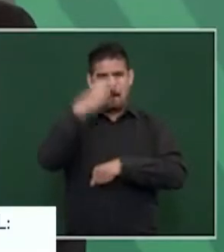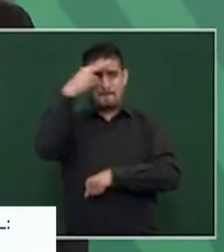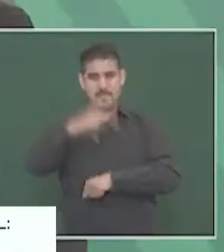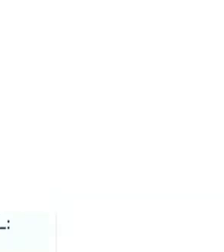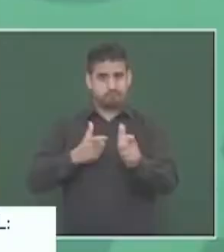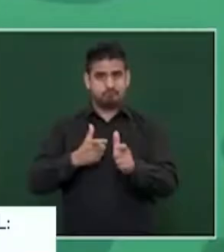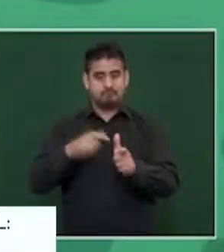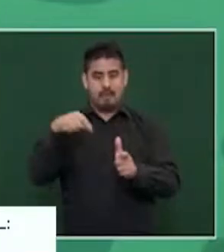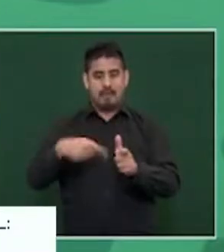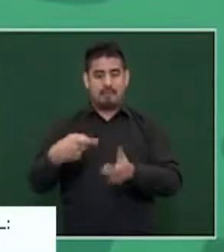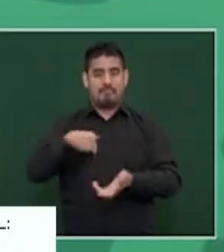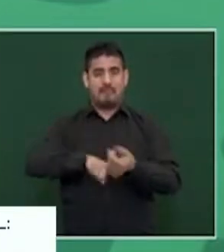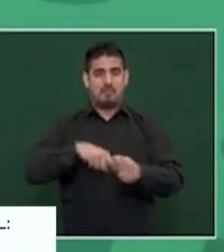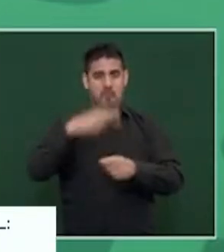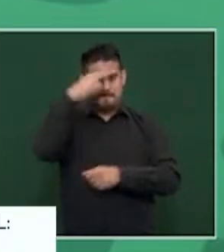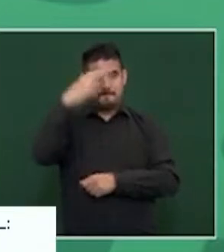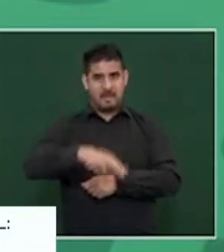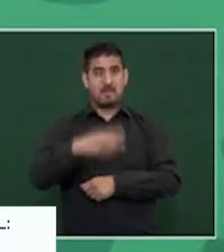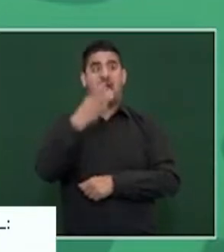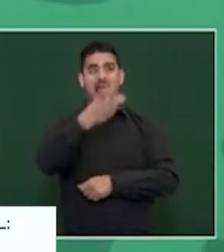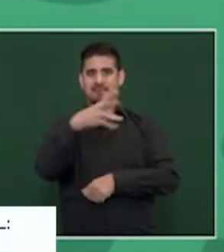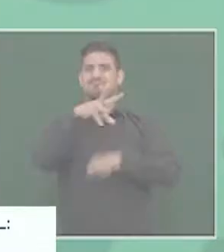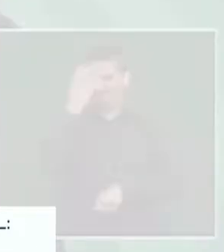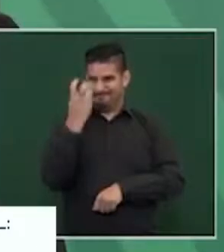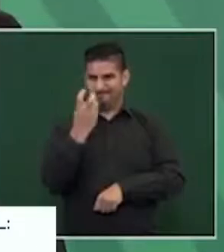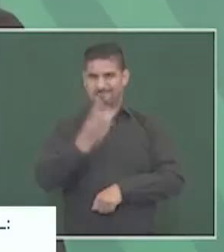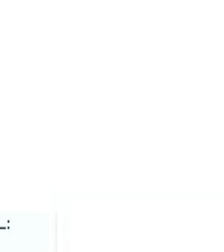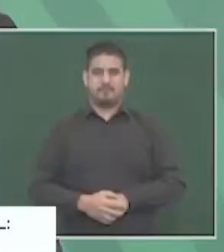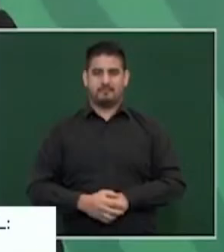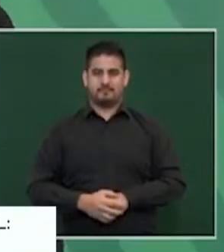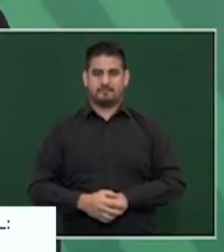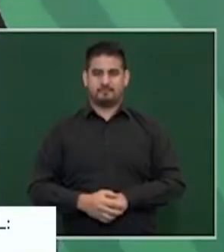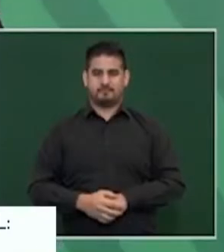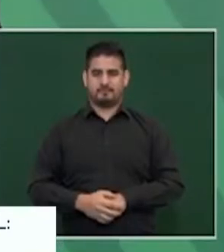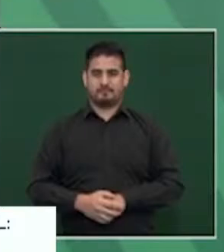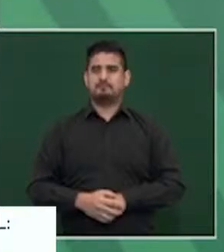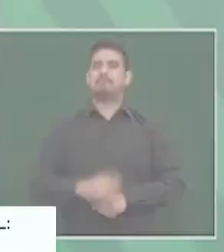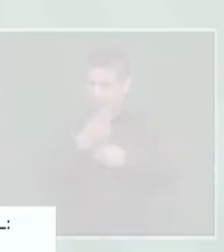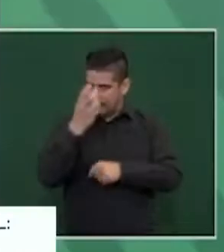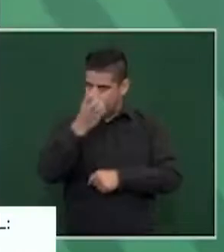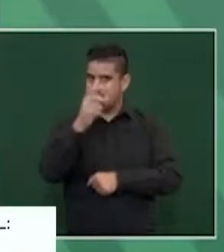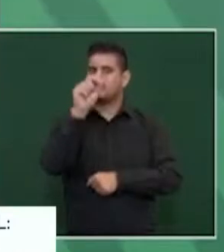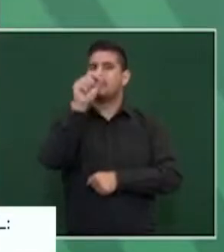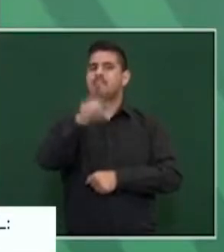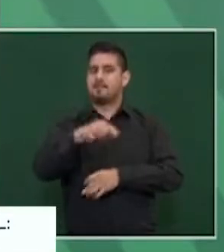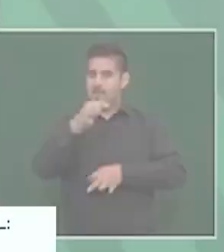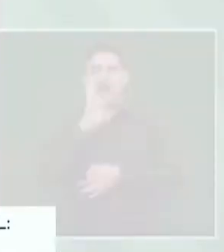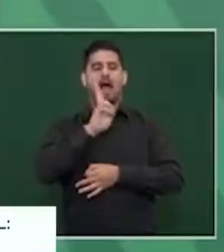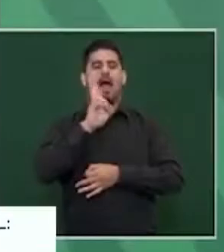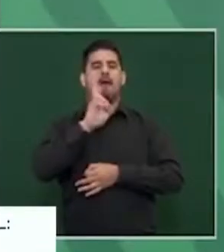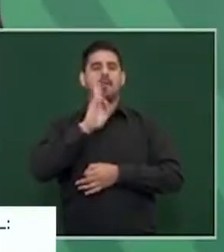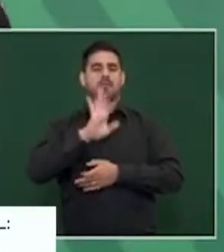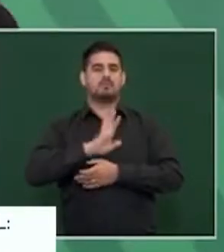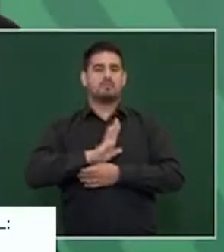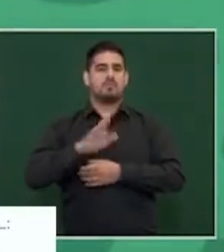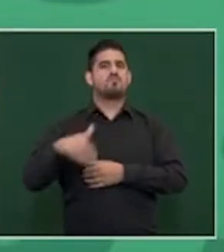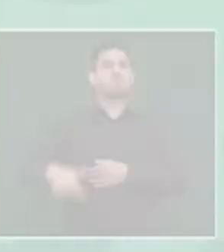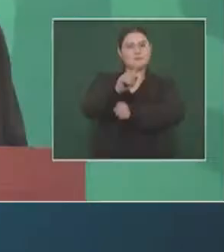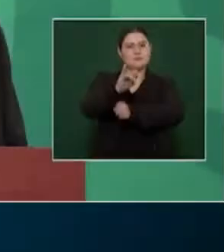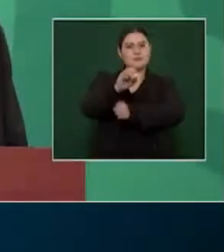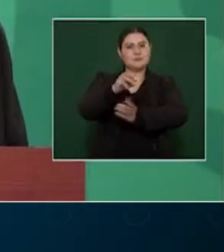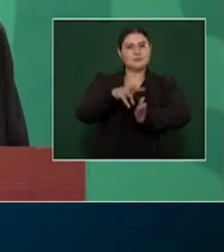meter armas. Esto lo permitió el gobierno estadounidense. Entonces, que tomen en cuenta eso al momento de resolver.